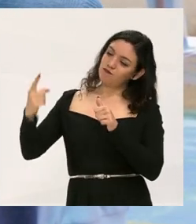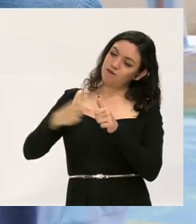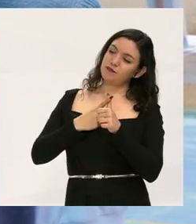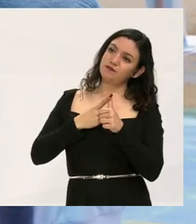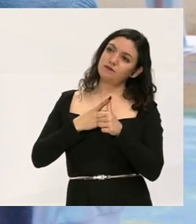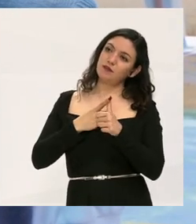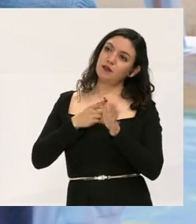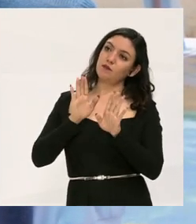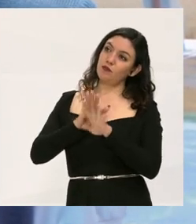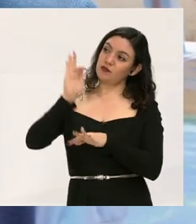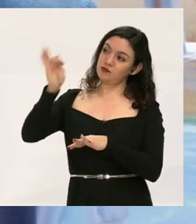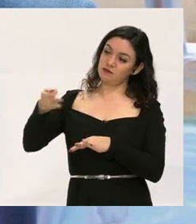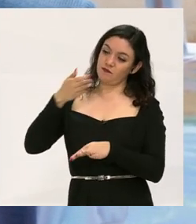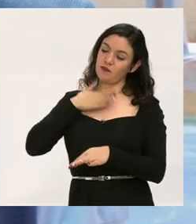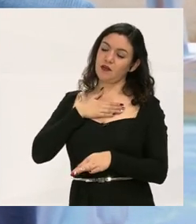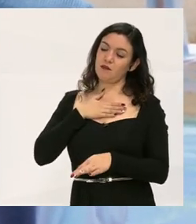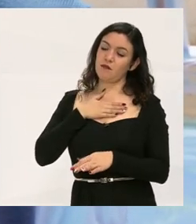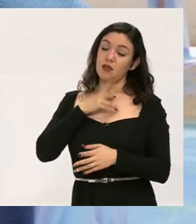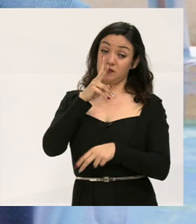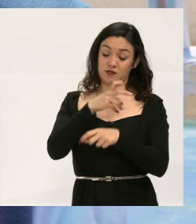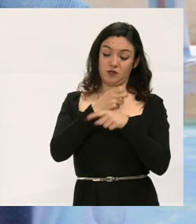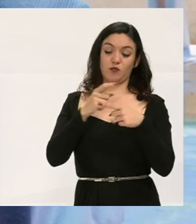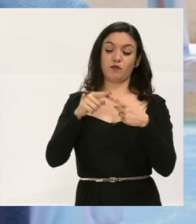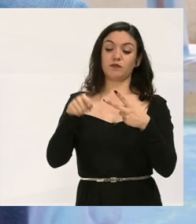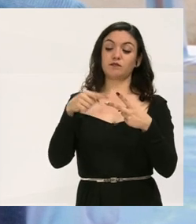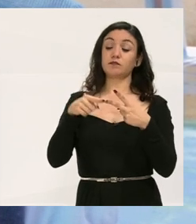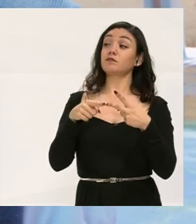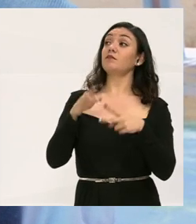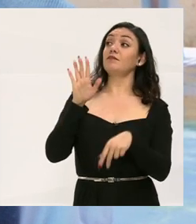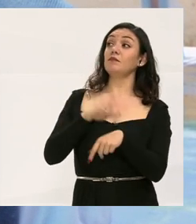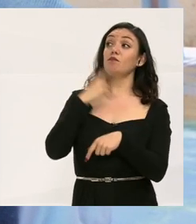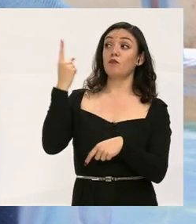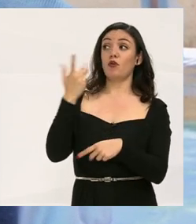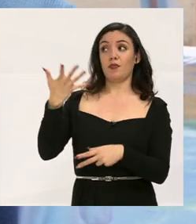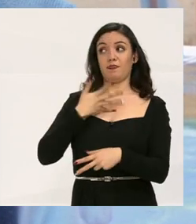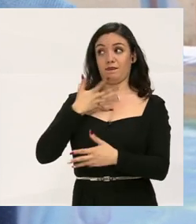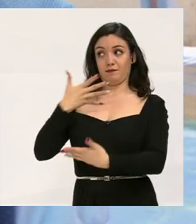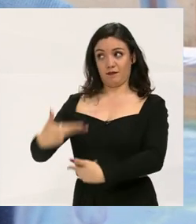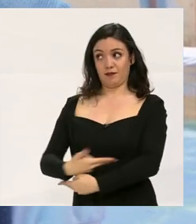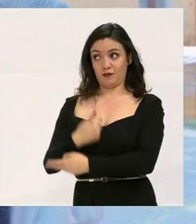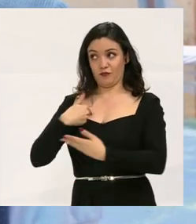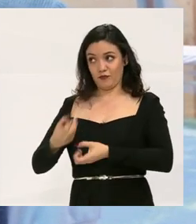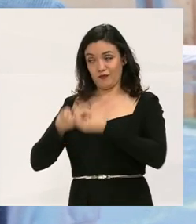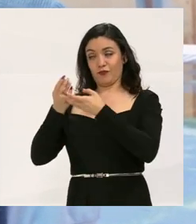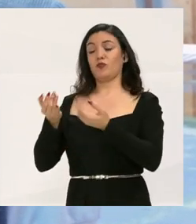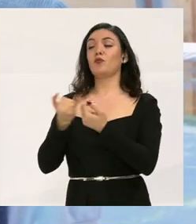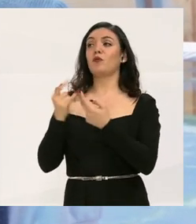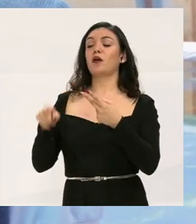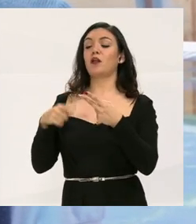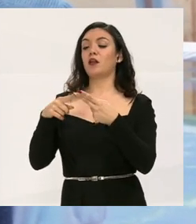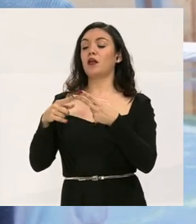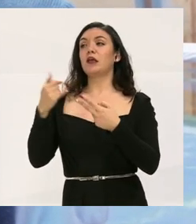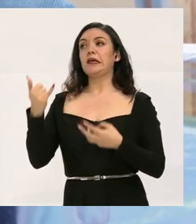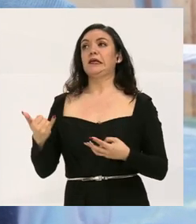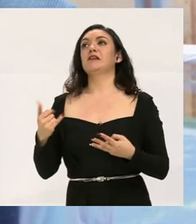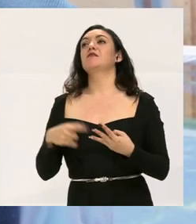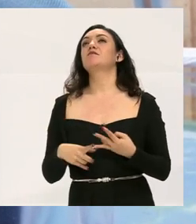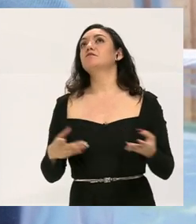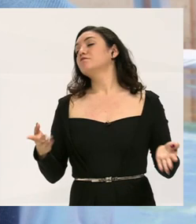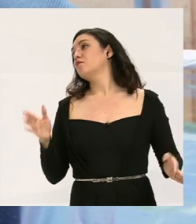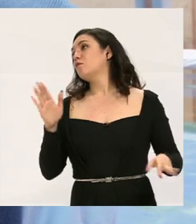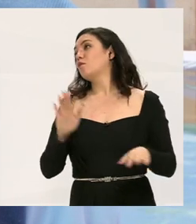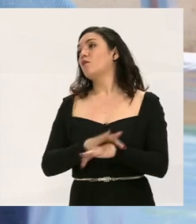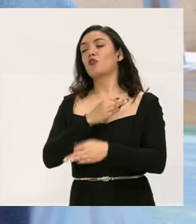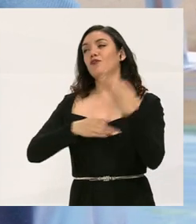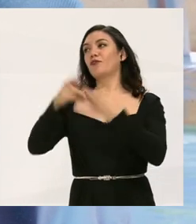principalmente, por aceptarme. Segunda, pues, por tenerme. Y, pues, no